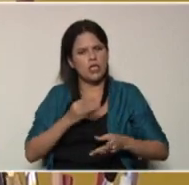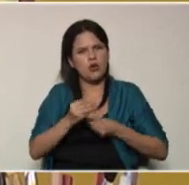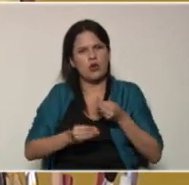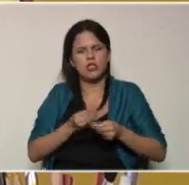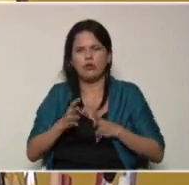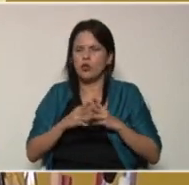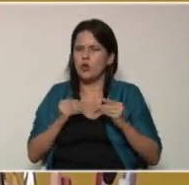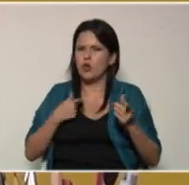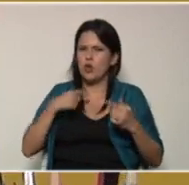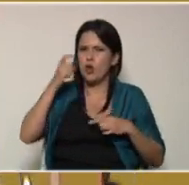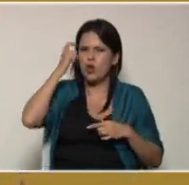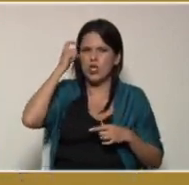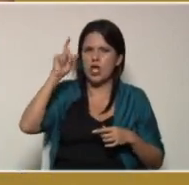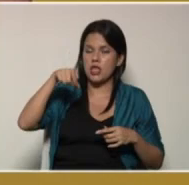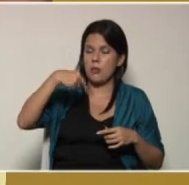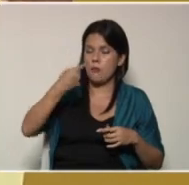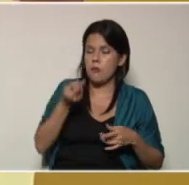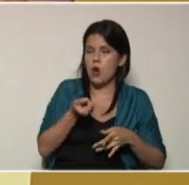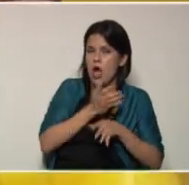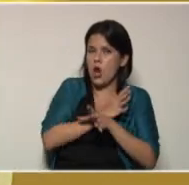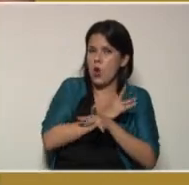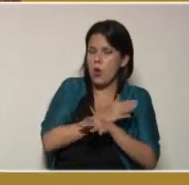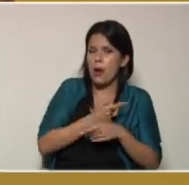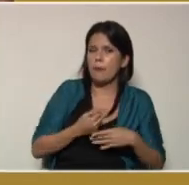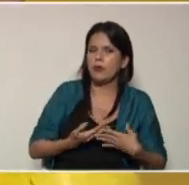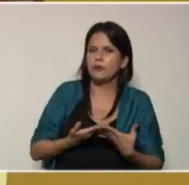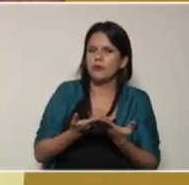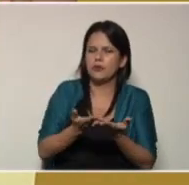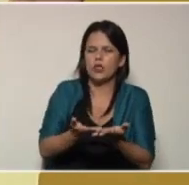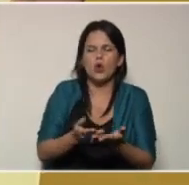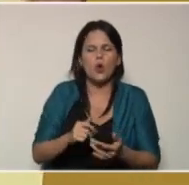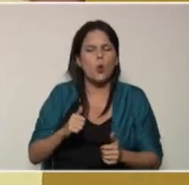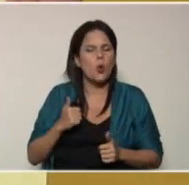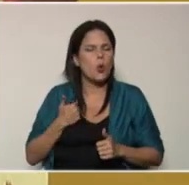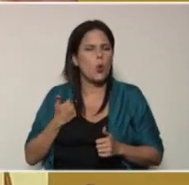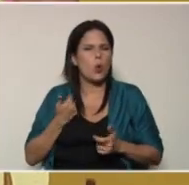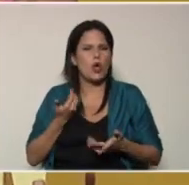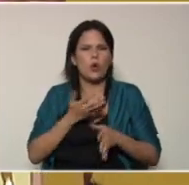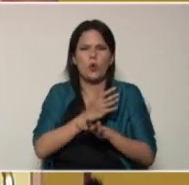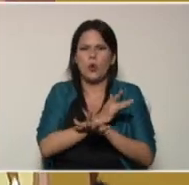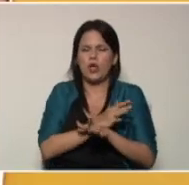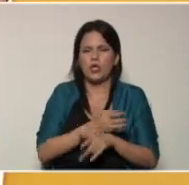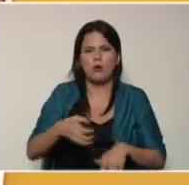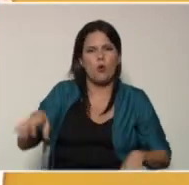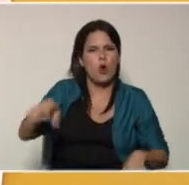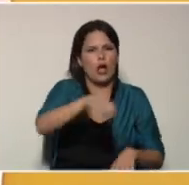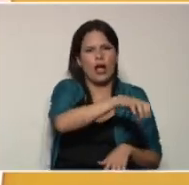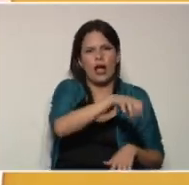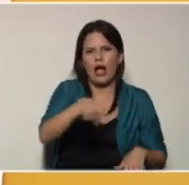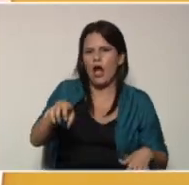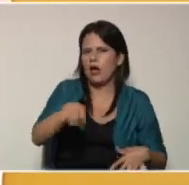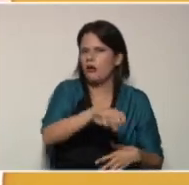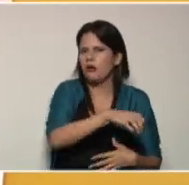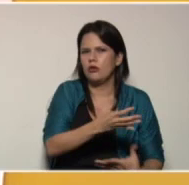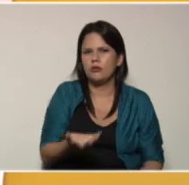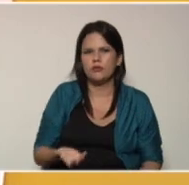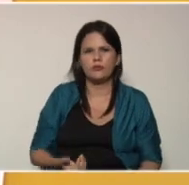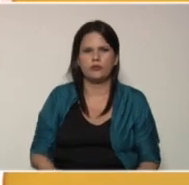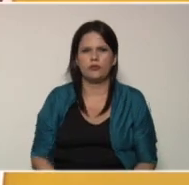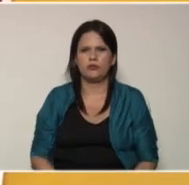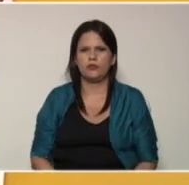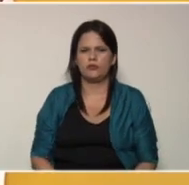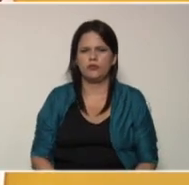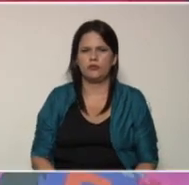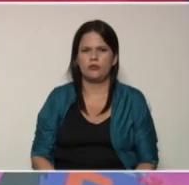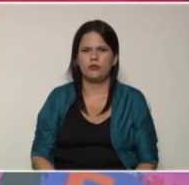Luego, vamos con los juegos. Podemos ofrecer cualquier juguete, como carros, como